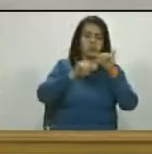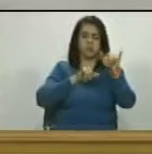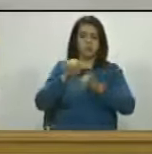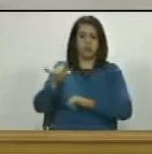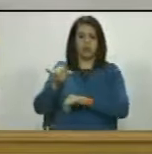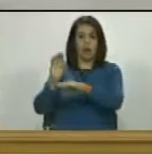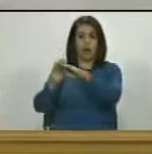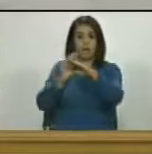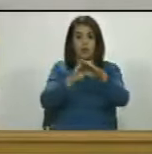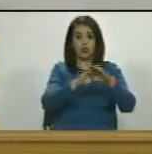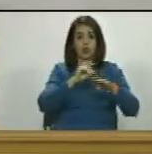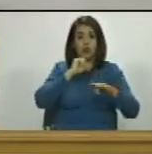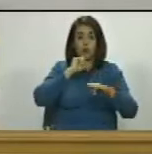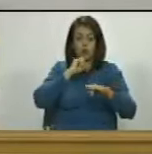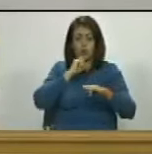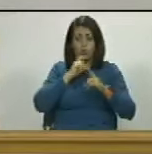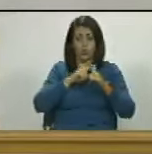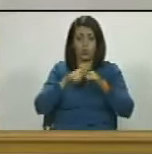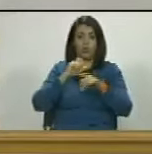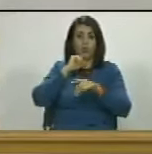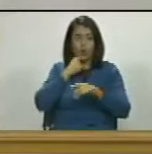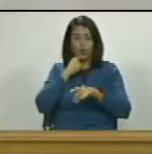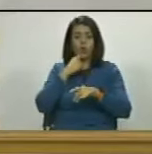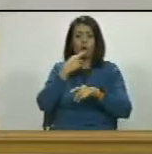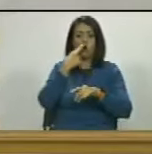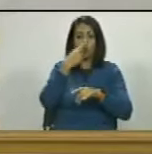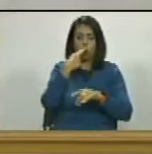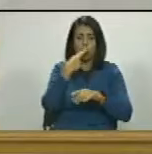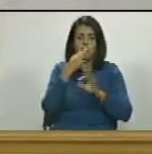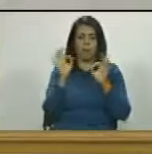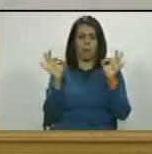rosado rojo el que sea de Interpol al ladrón ese